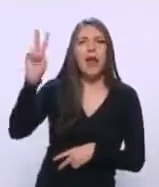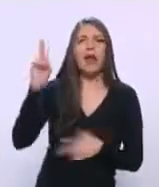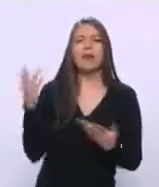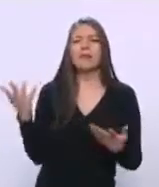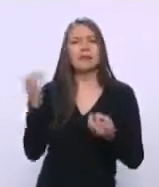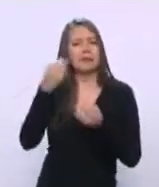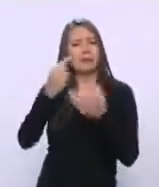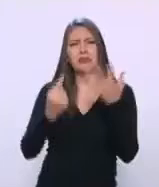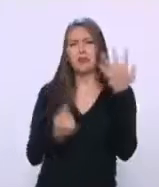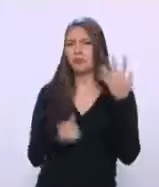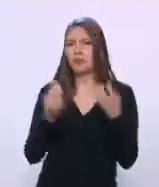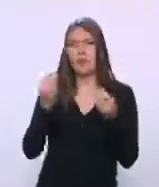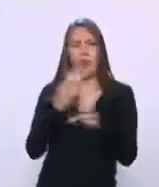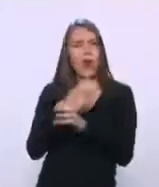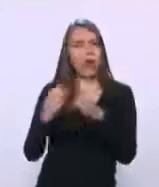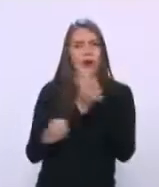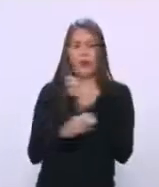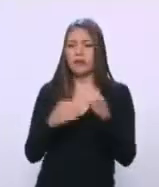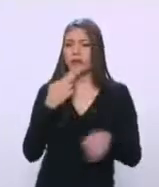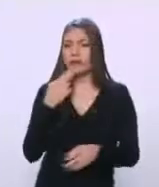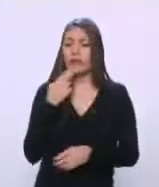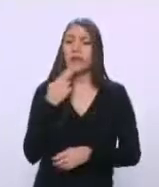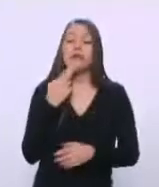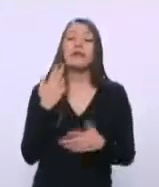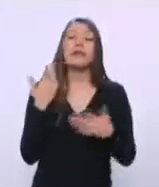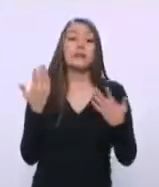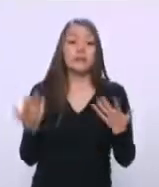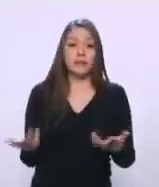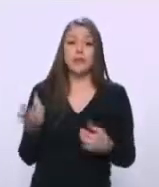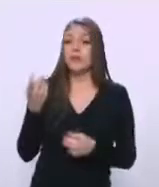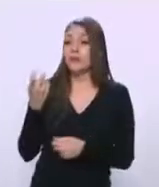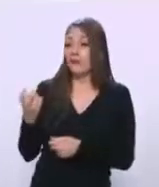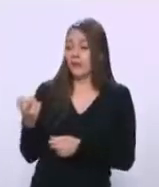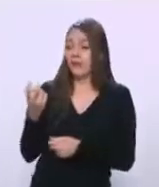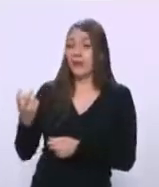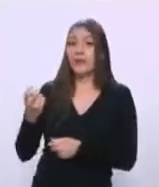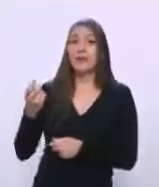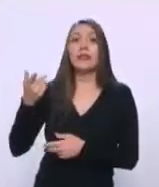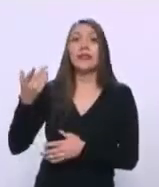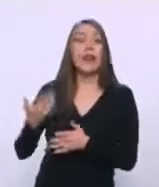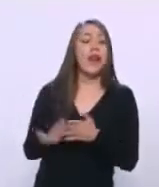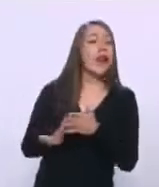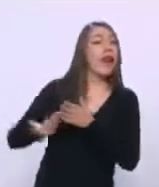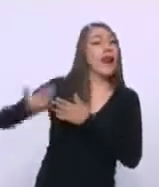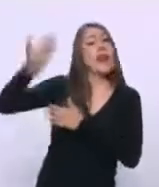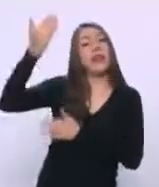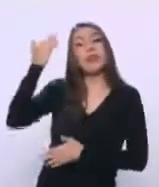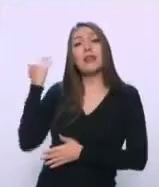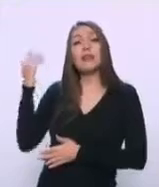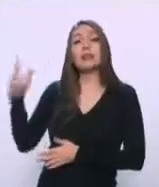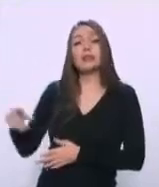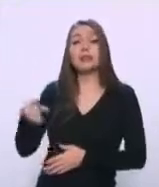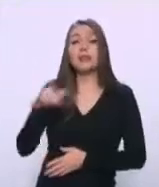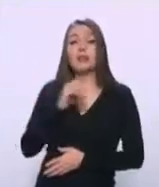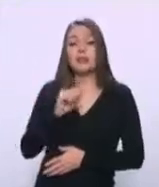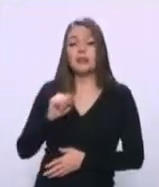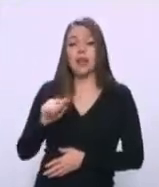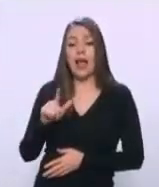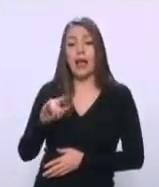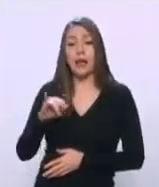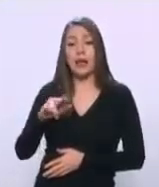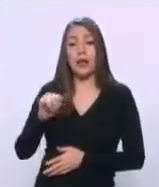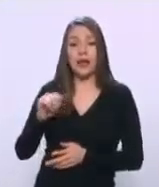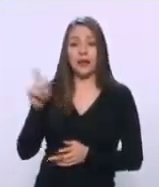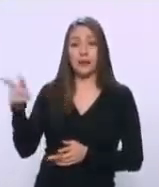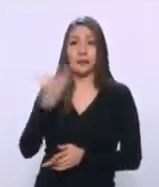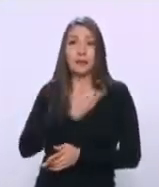en fin. Entonces, desde antes que Salinas de Gortari asumiera la presidencia, Aguilar